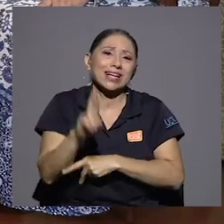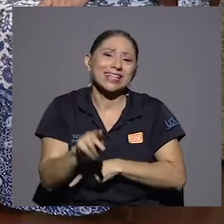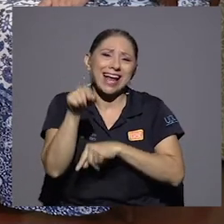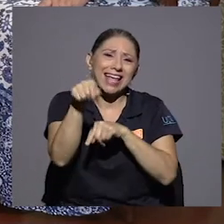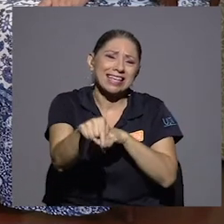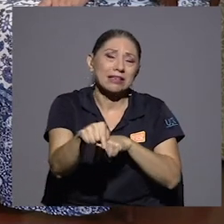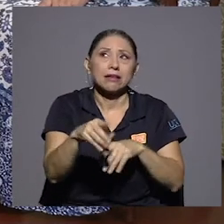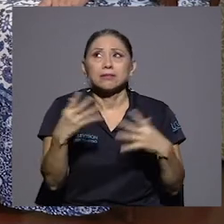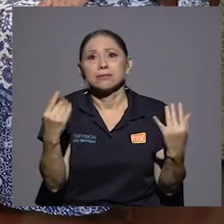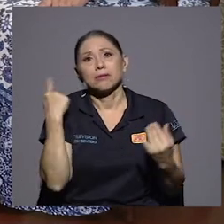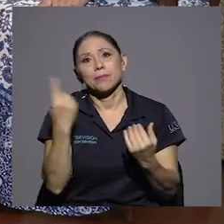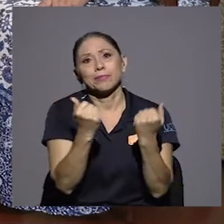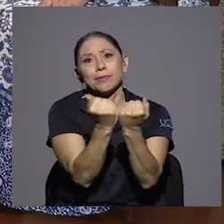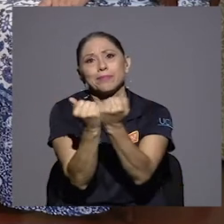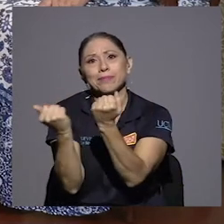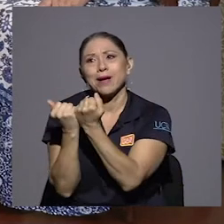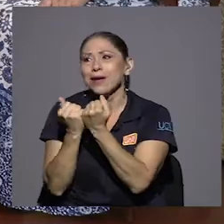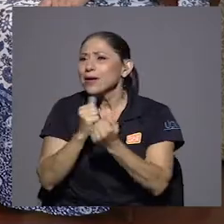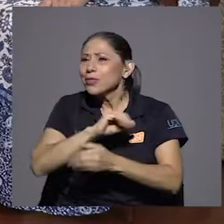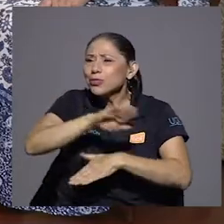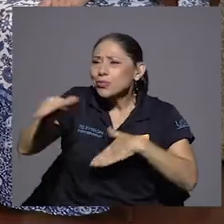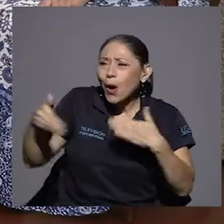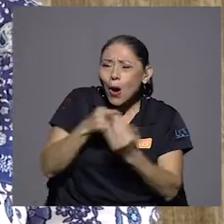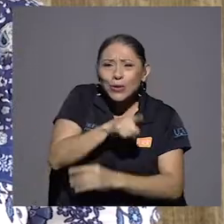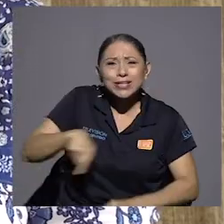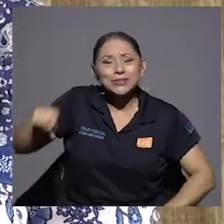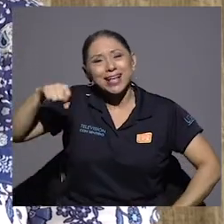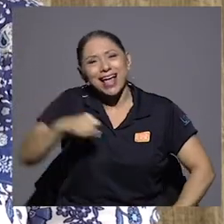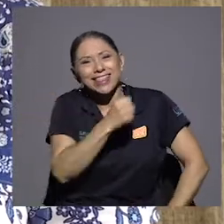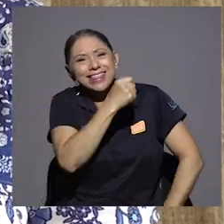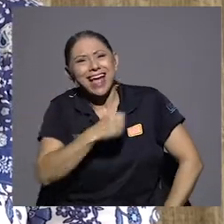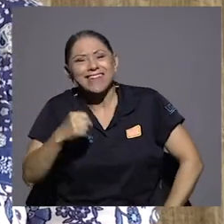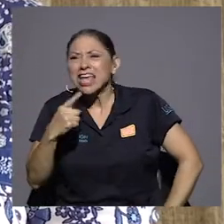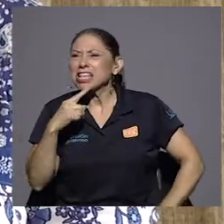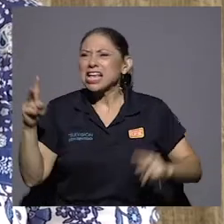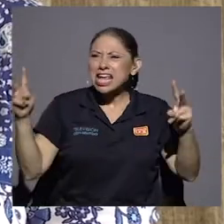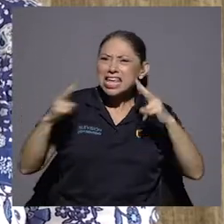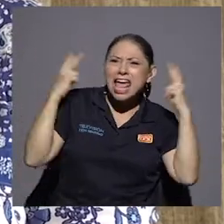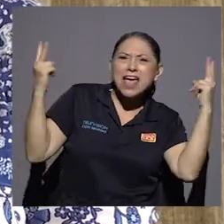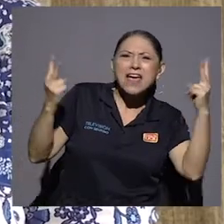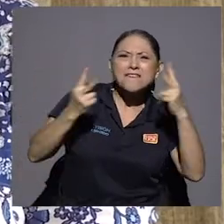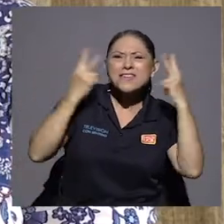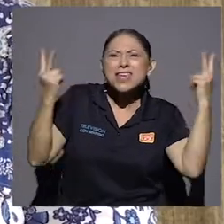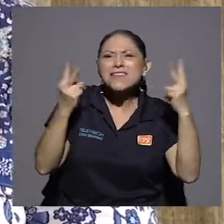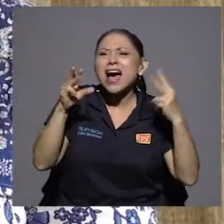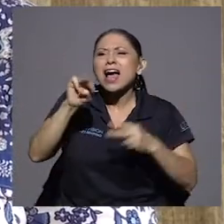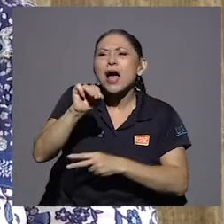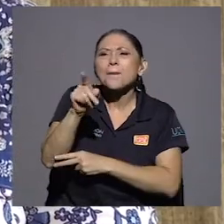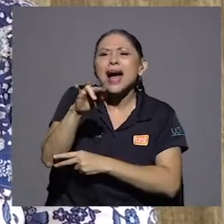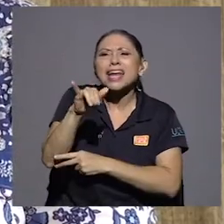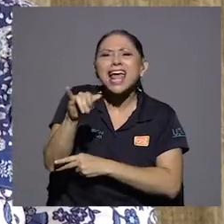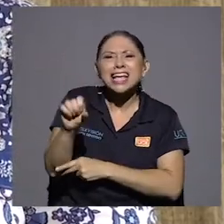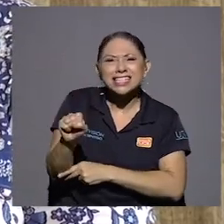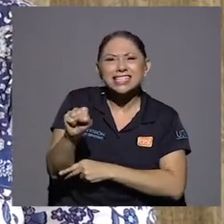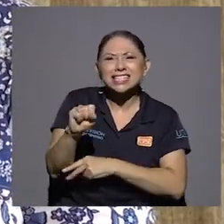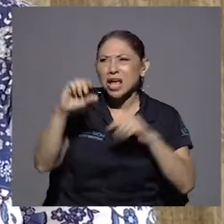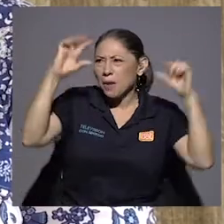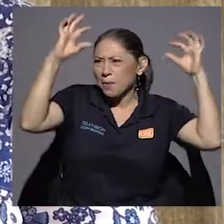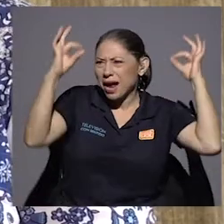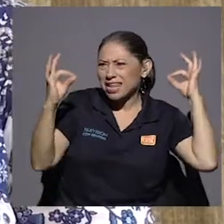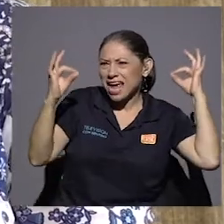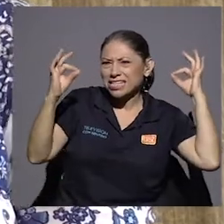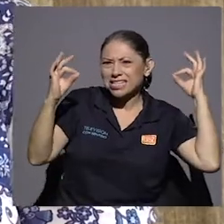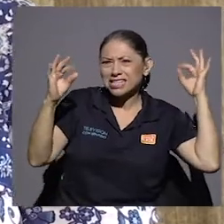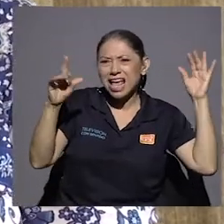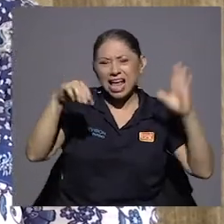Y entonces todos cantaban y todo, y en uno empiezan, ¡que vivan los mariachis caídos! ¡Que vivan los mariachis caídos! Y los mariachis